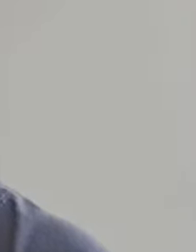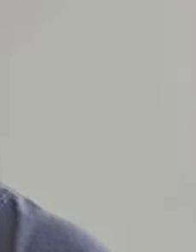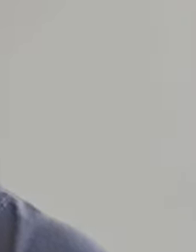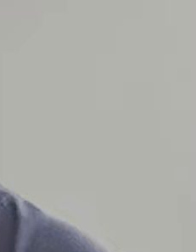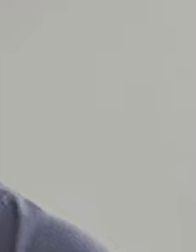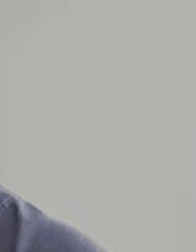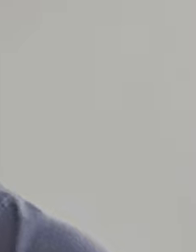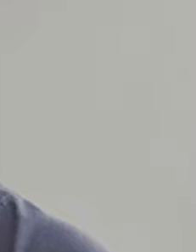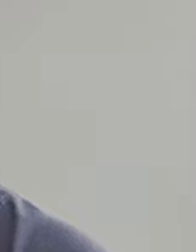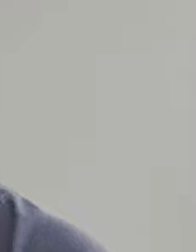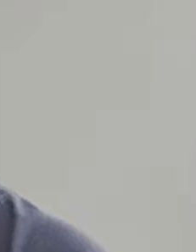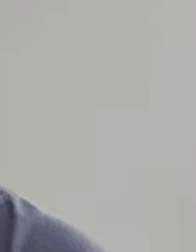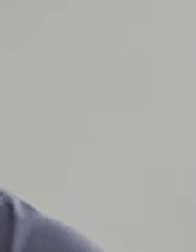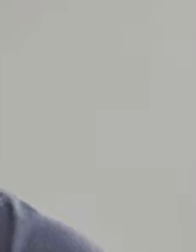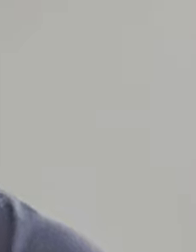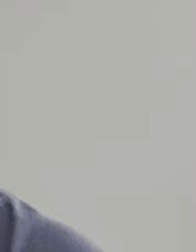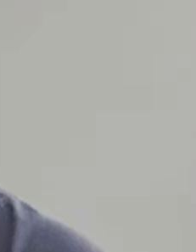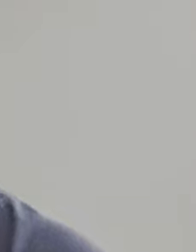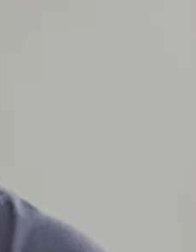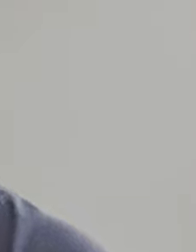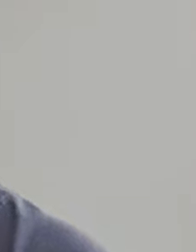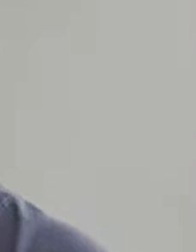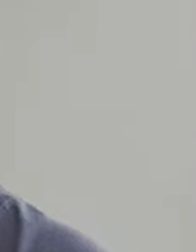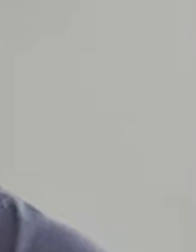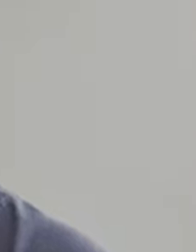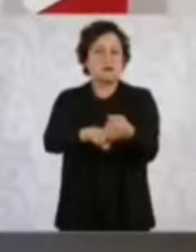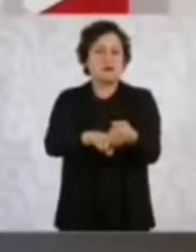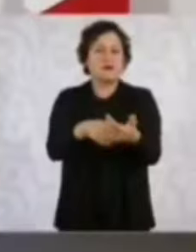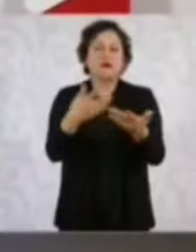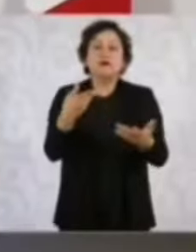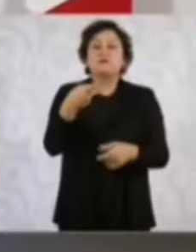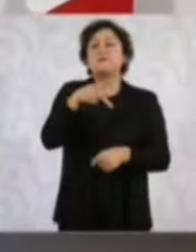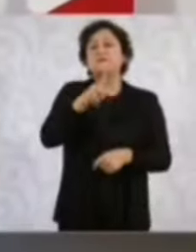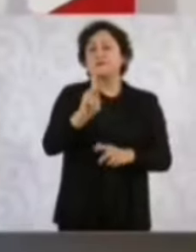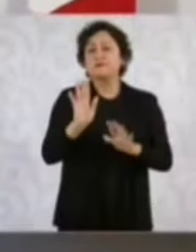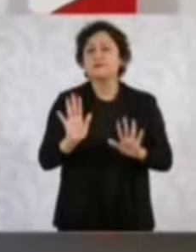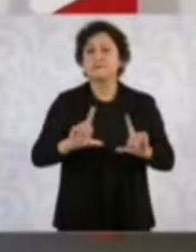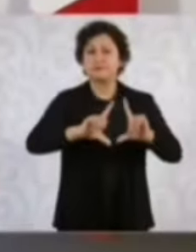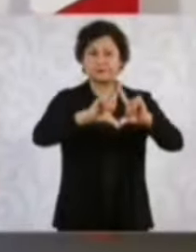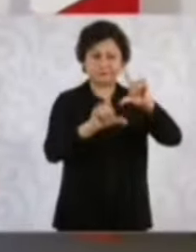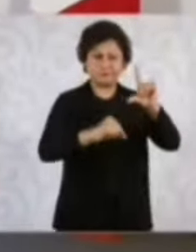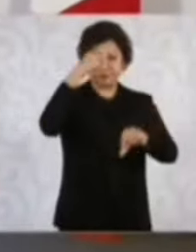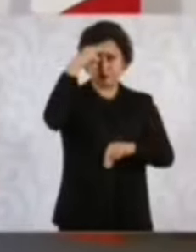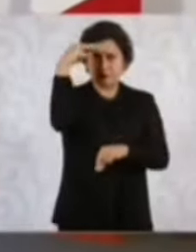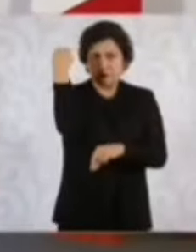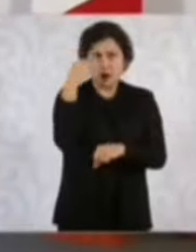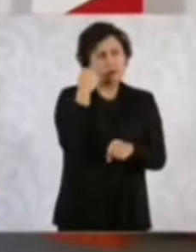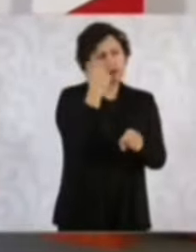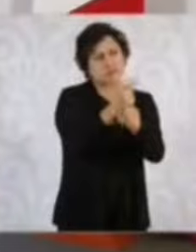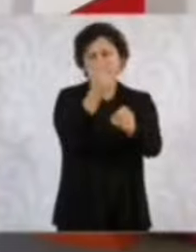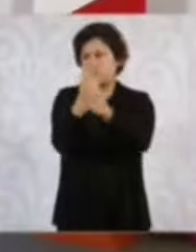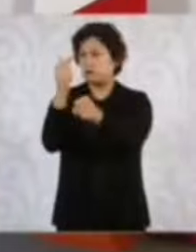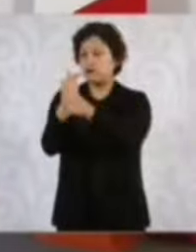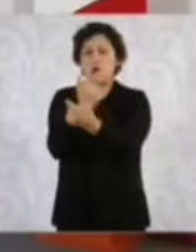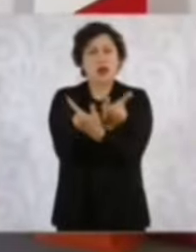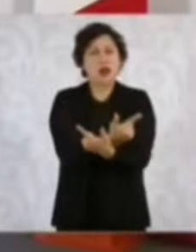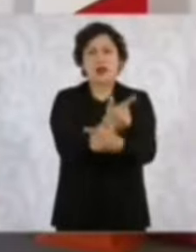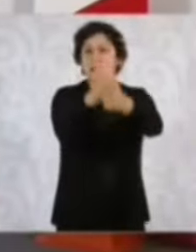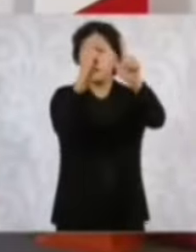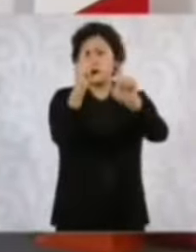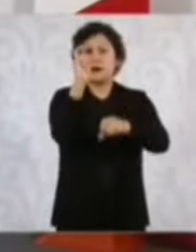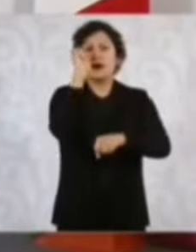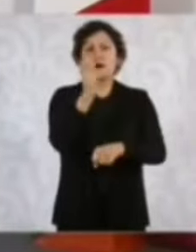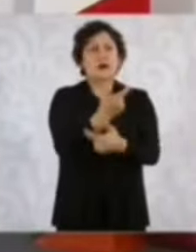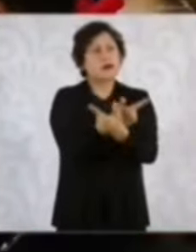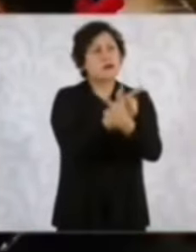dice nosotros vamos a hacer valer la voluntad popular. La gente puede manifestarse, hay libertad de prensa, hay libertad de